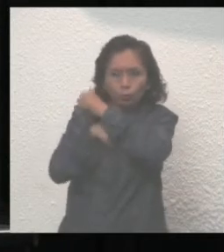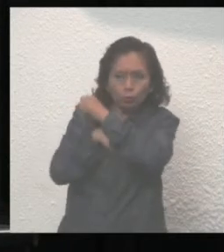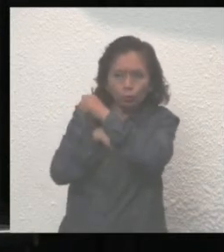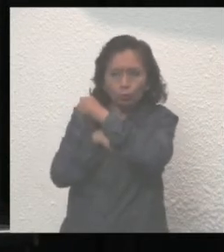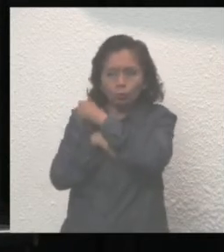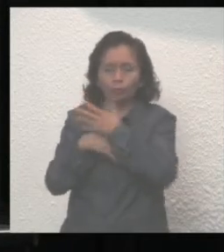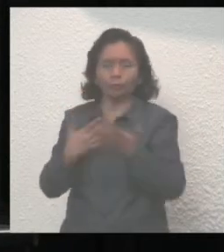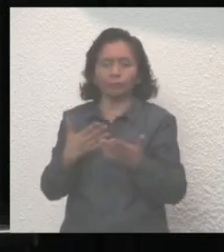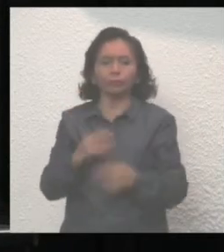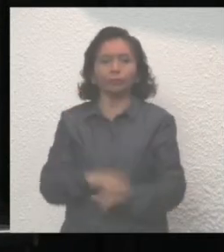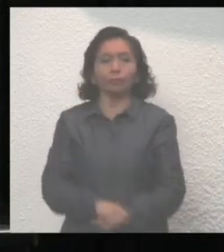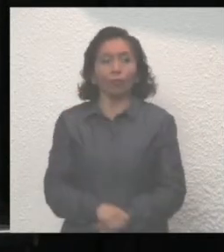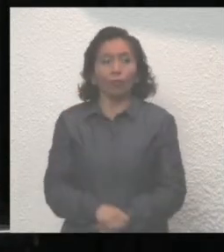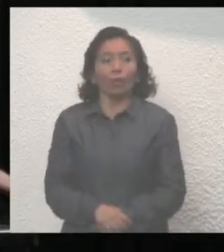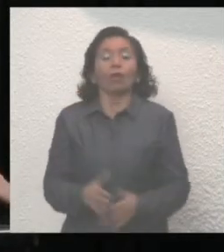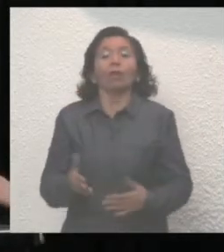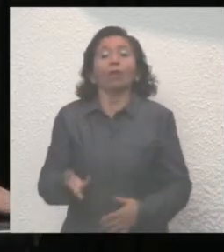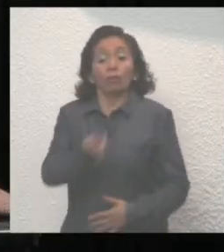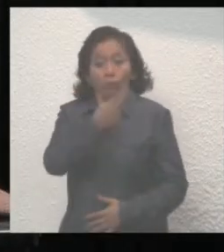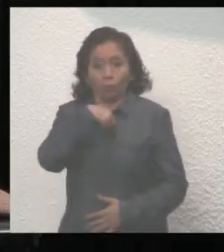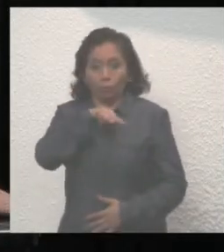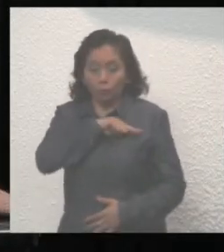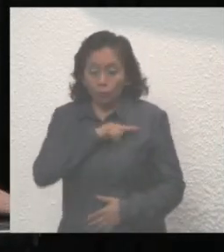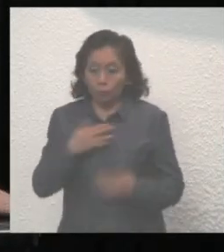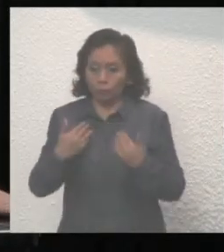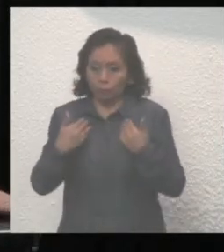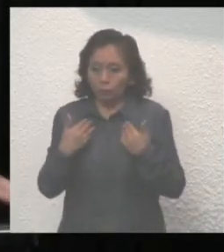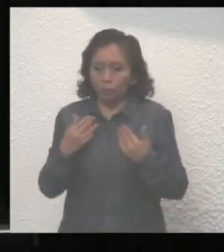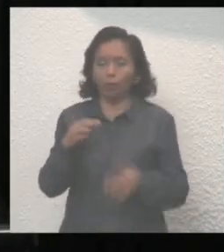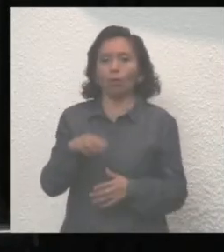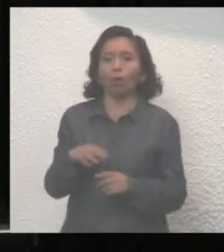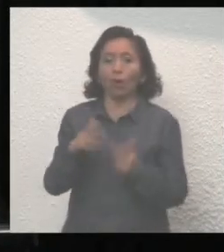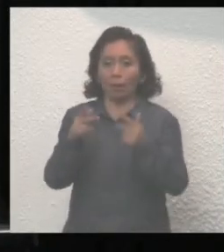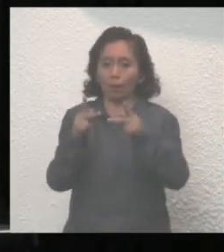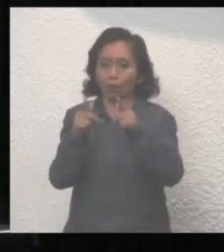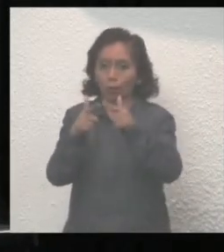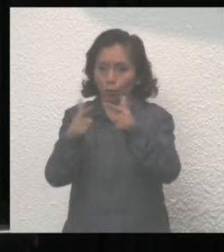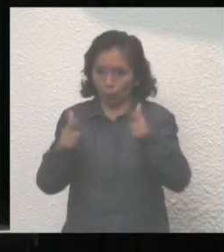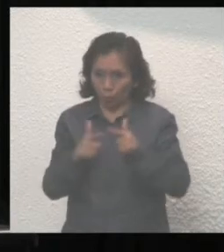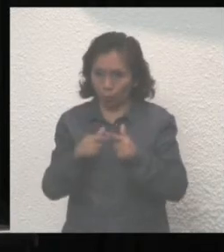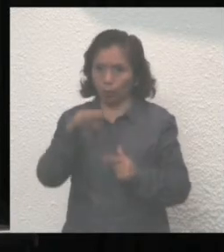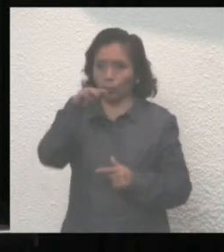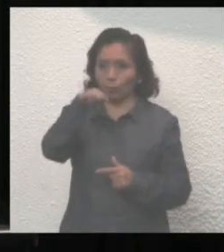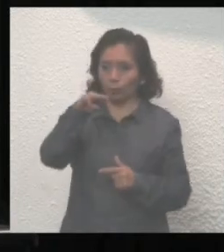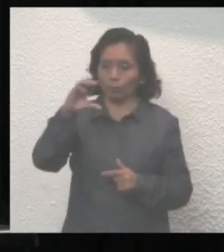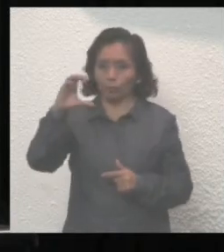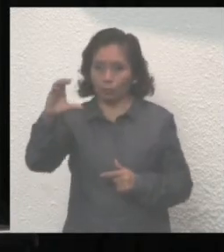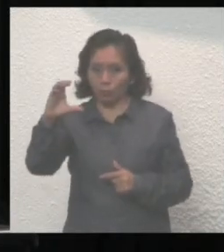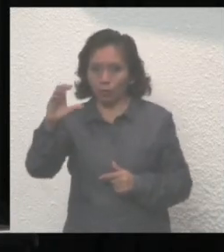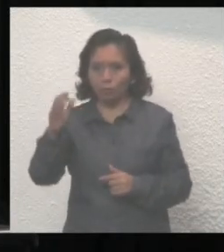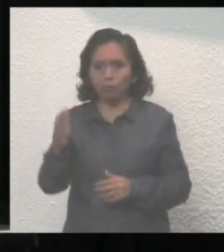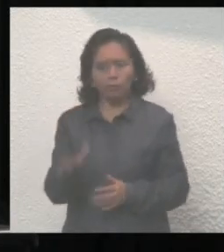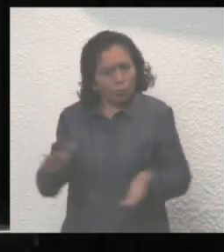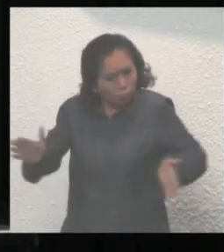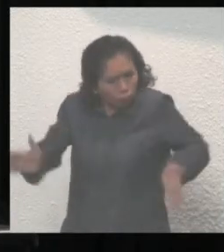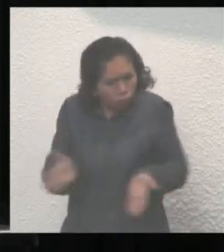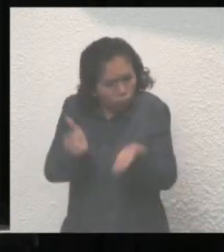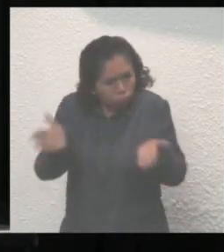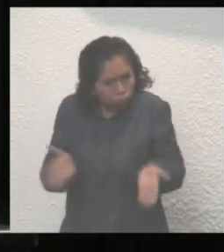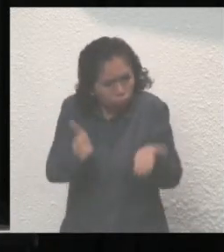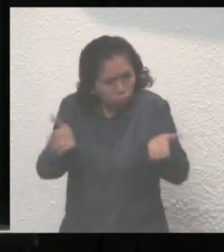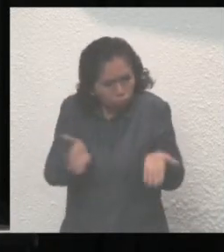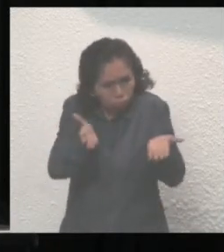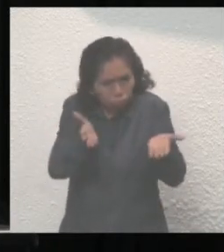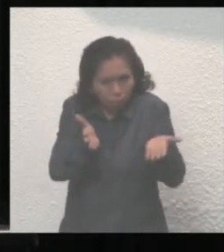todos. Por nuestra parte en Movimiento Ciudadano seguiremos impulsando iniciativas que beneficien